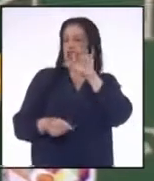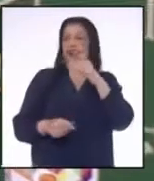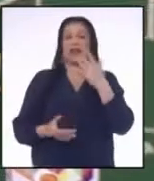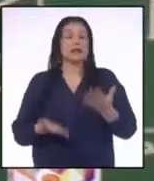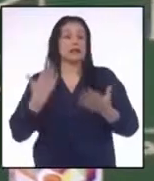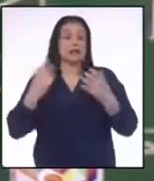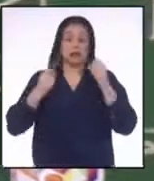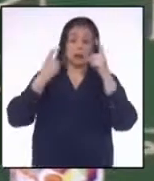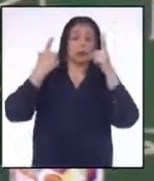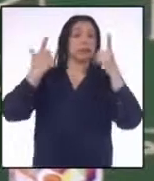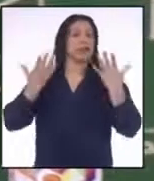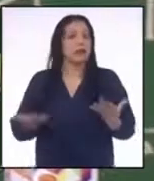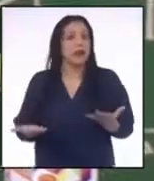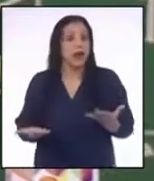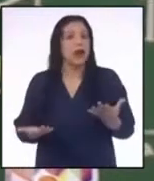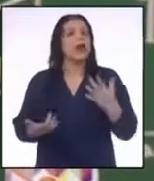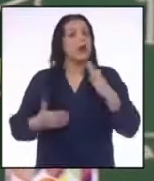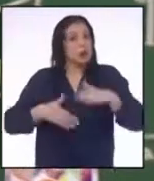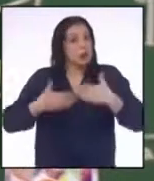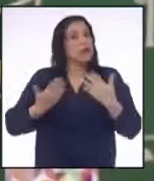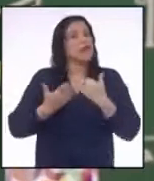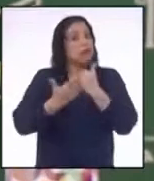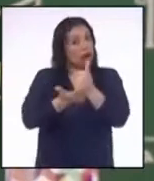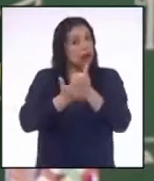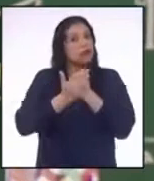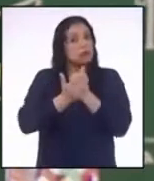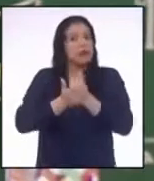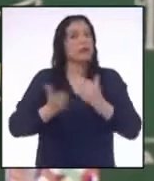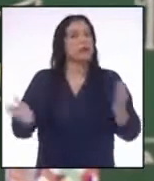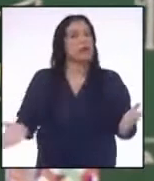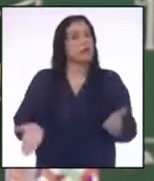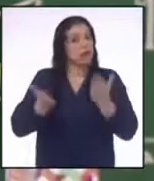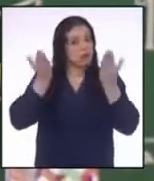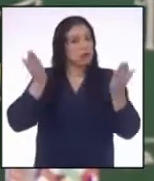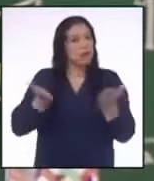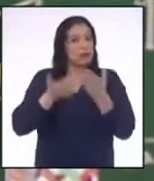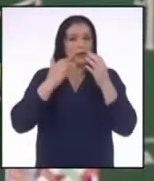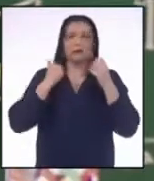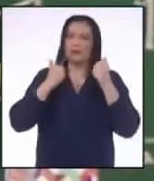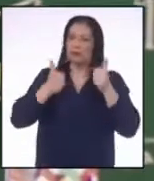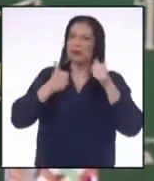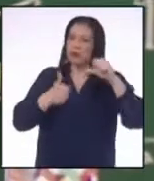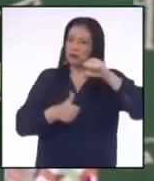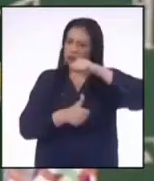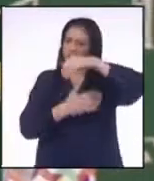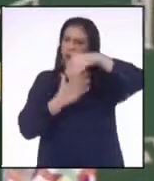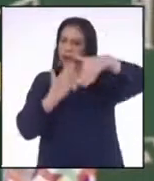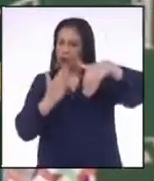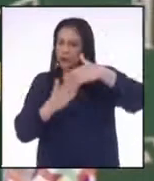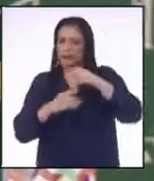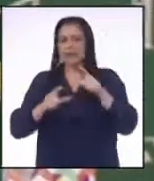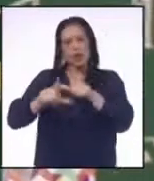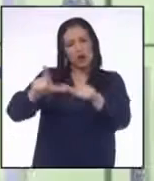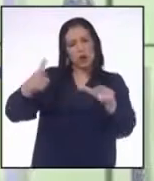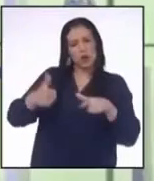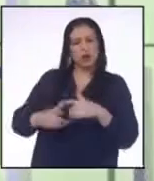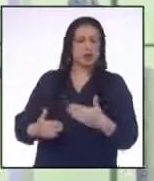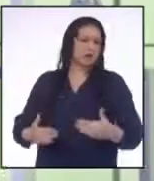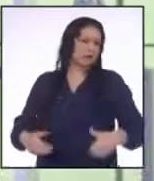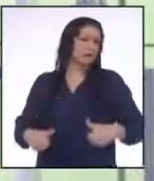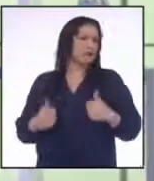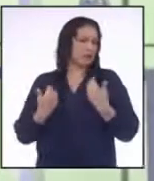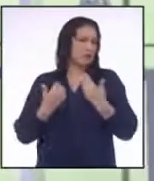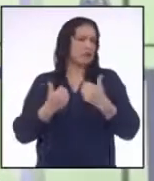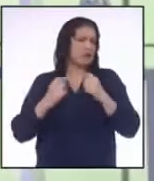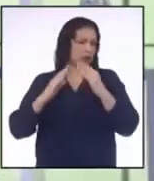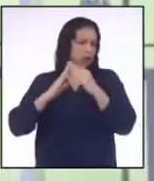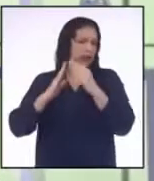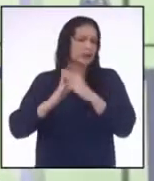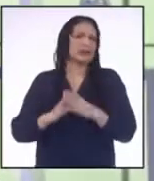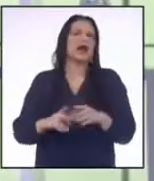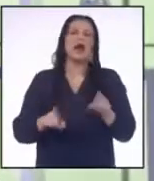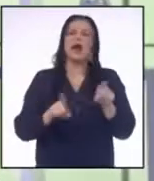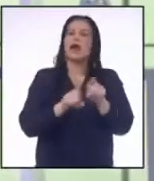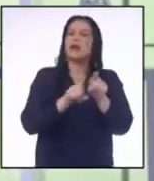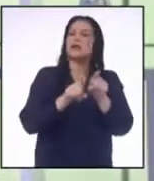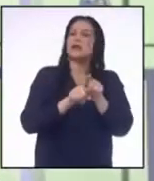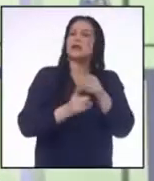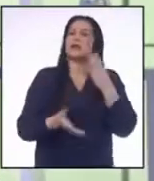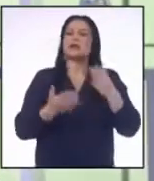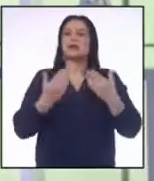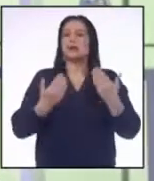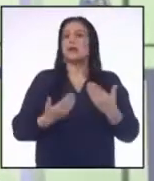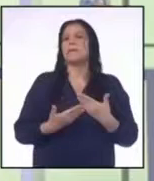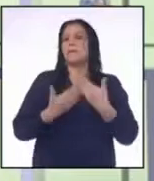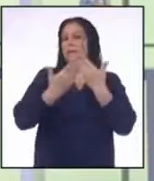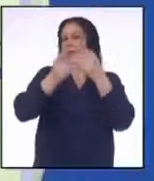sorprendente que parezca, nos ayudará para promover una adecuada convivencia en el barrio y el hogar. En este marco se presenta el